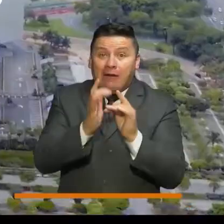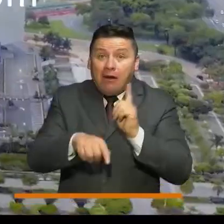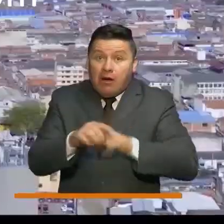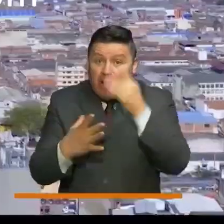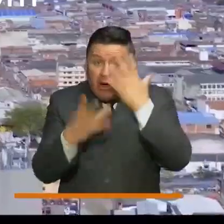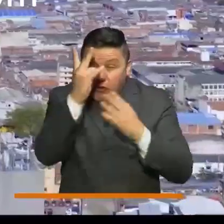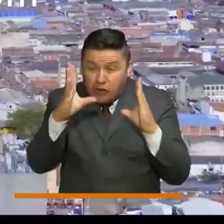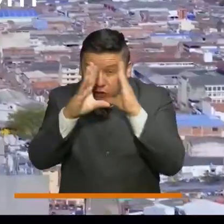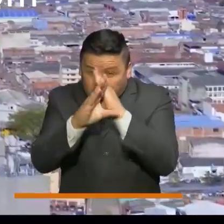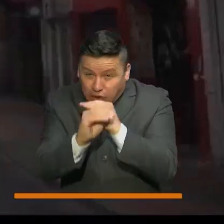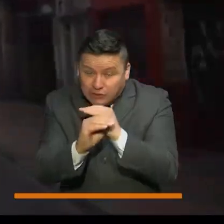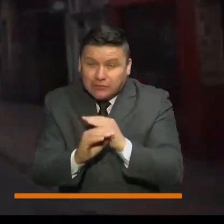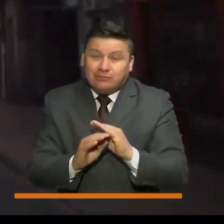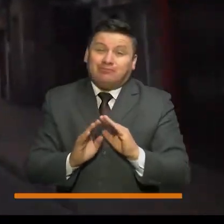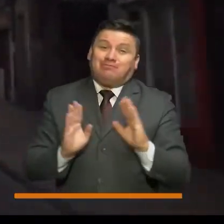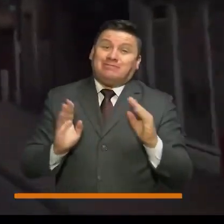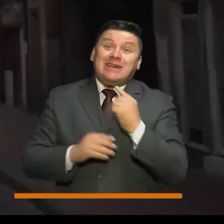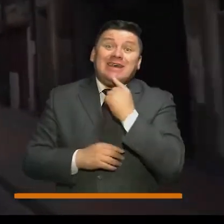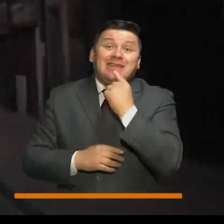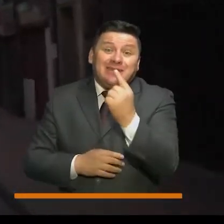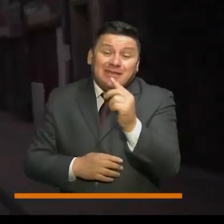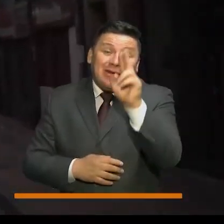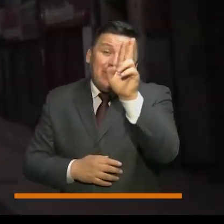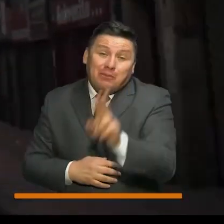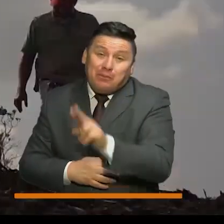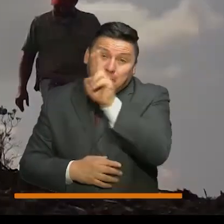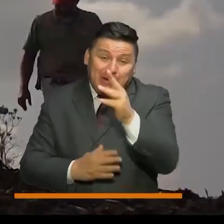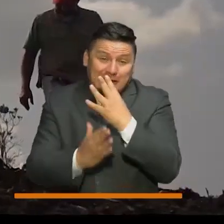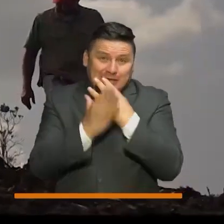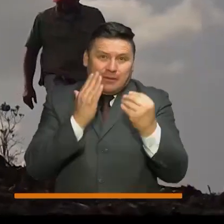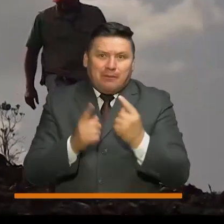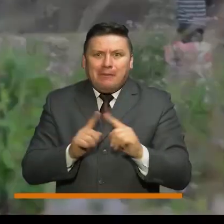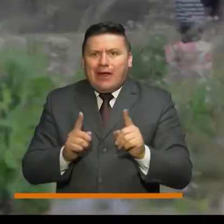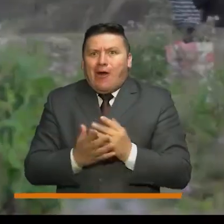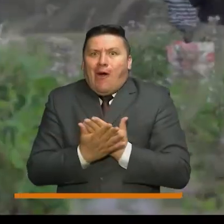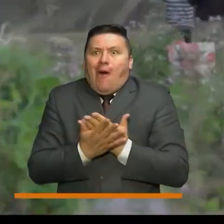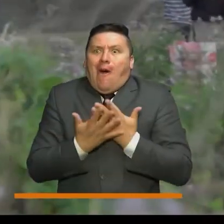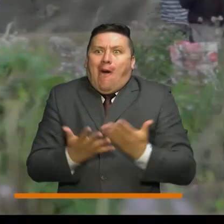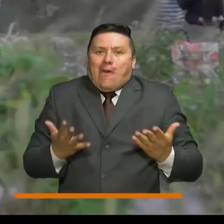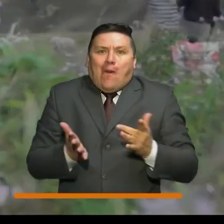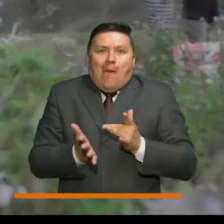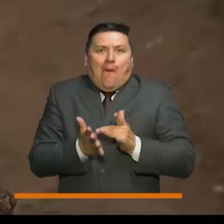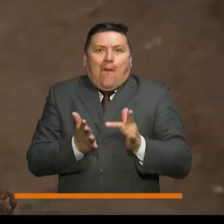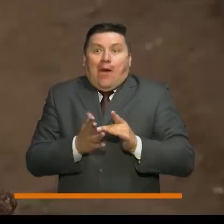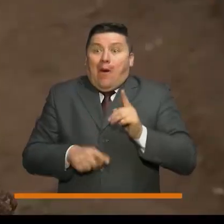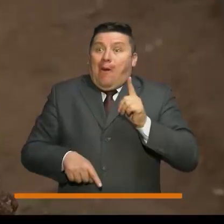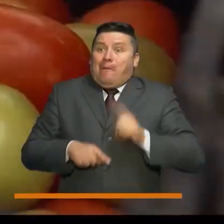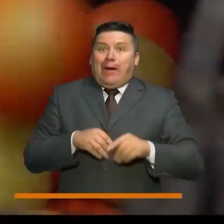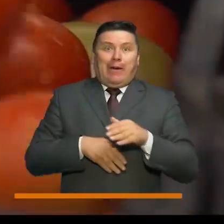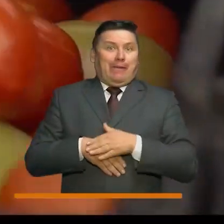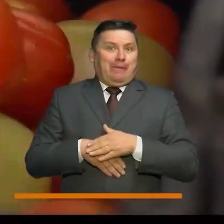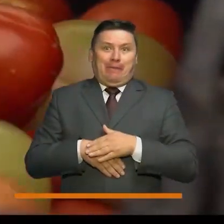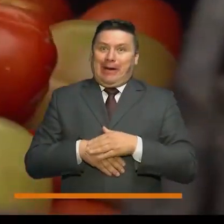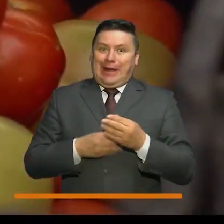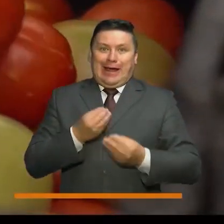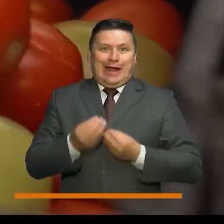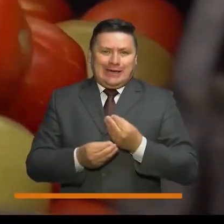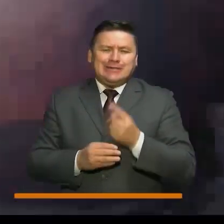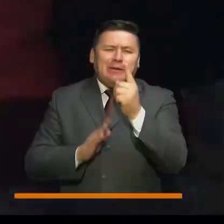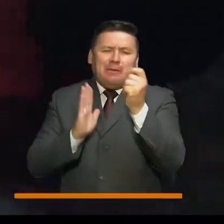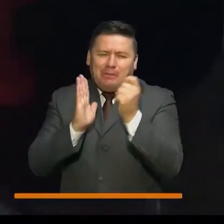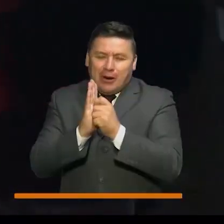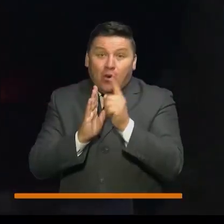medianoche. Y aunque está prohibido salir, hay cosas urgentes que no podemos dejar de hacer.